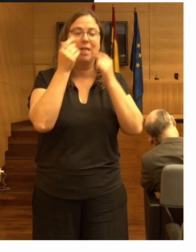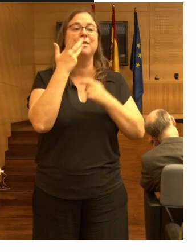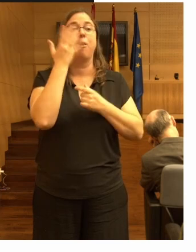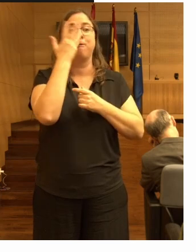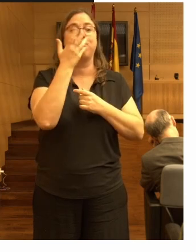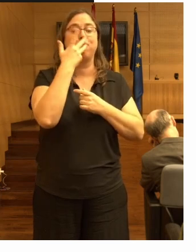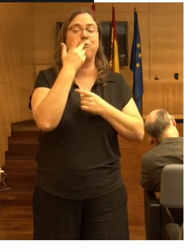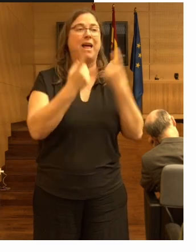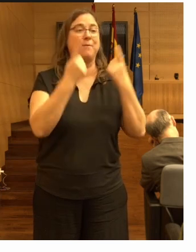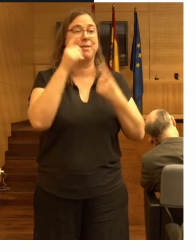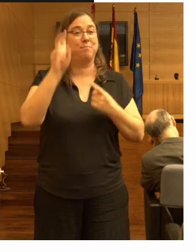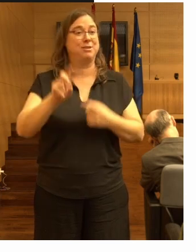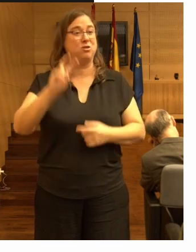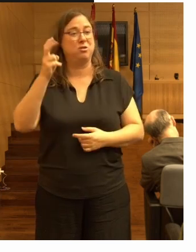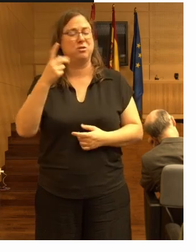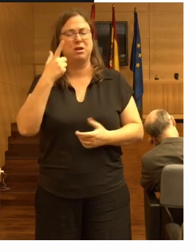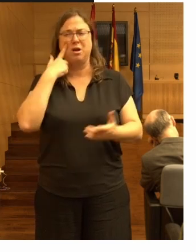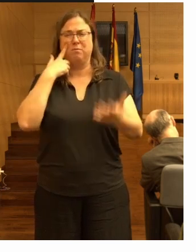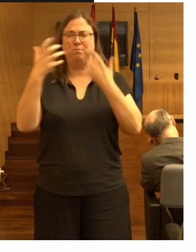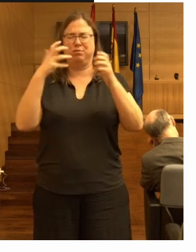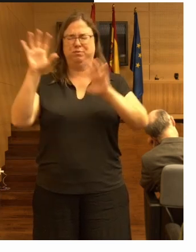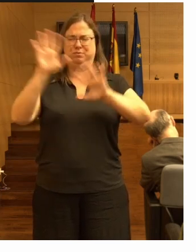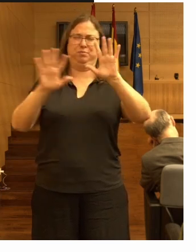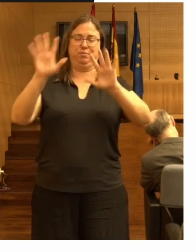los contrastes puede ser un horror